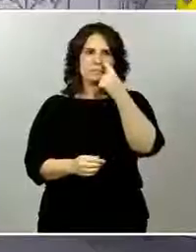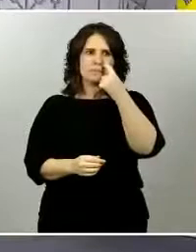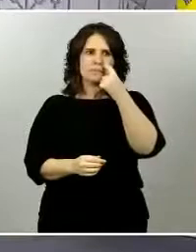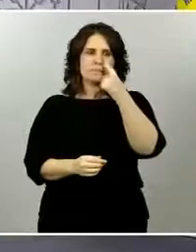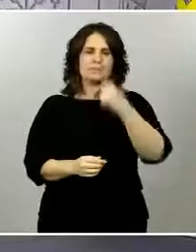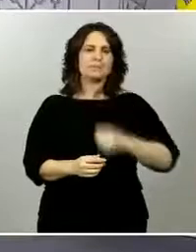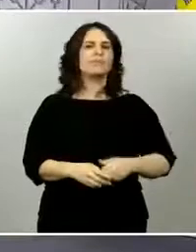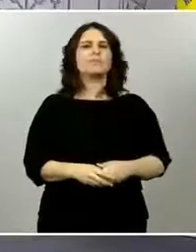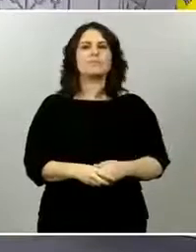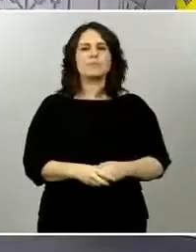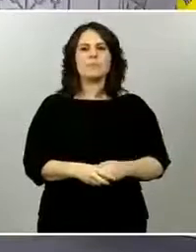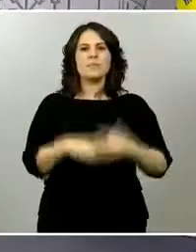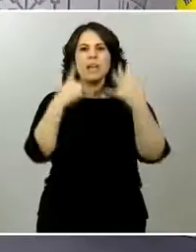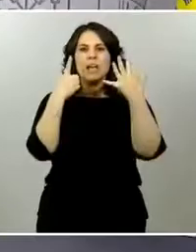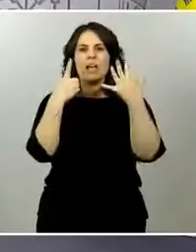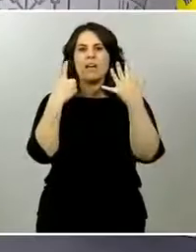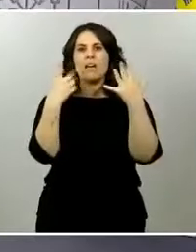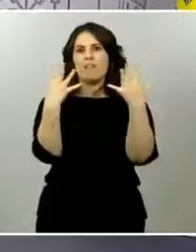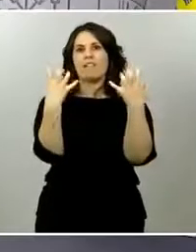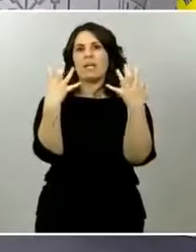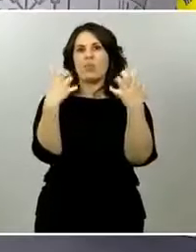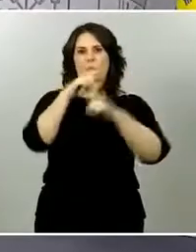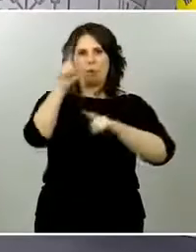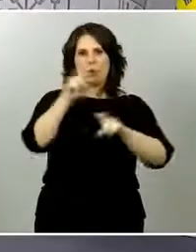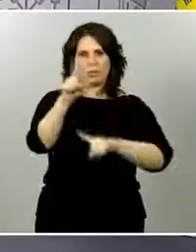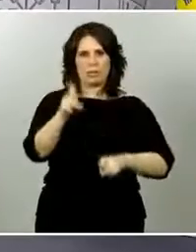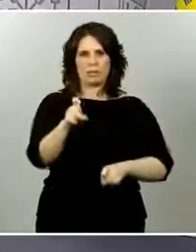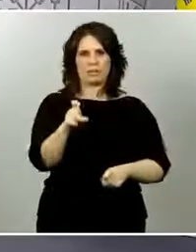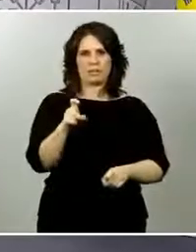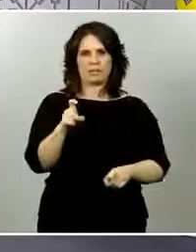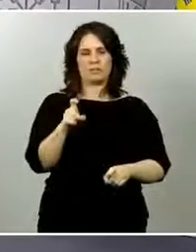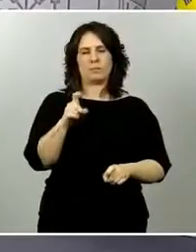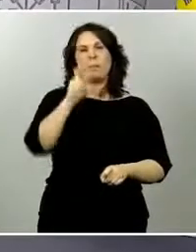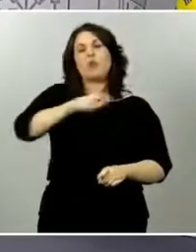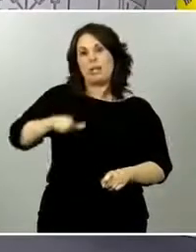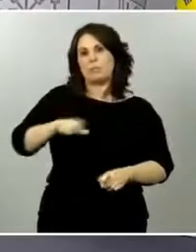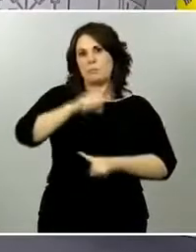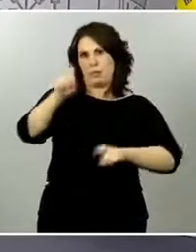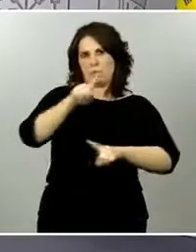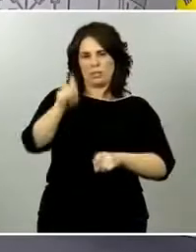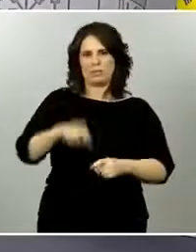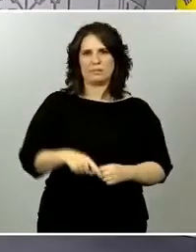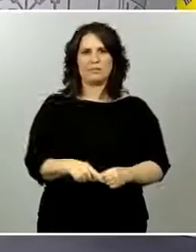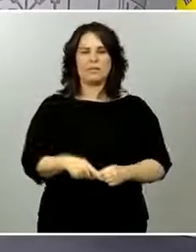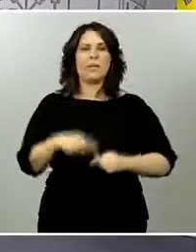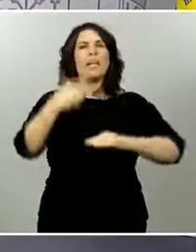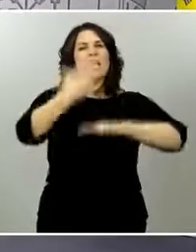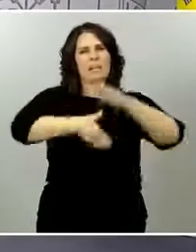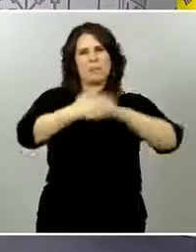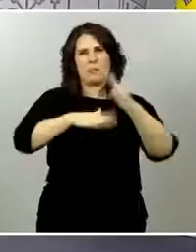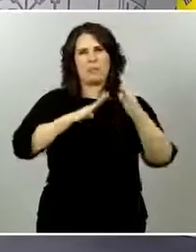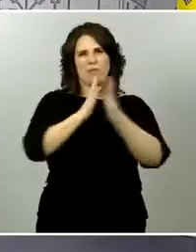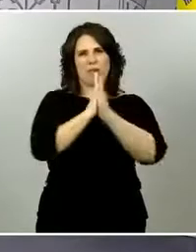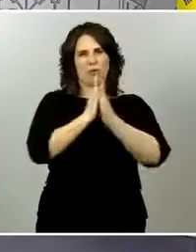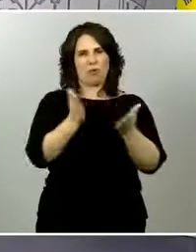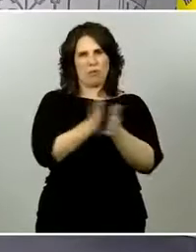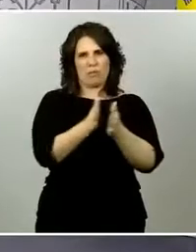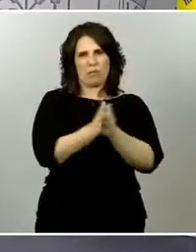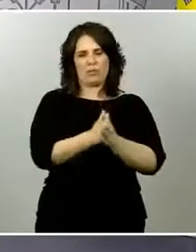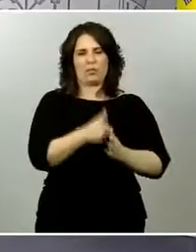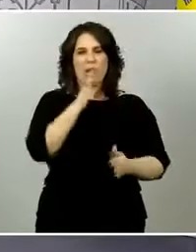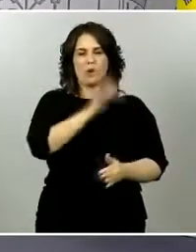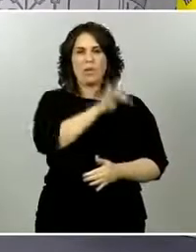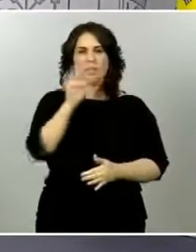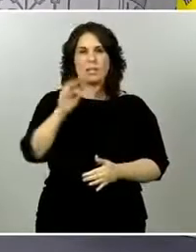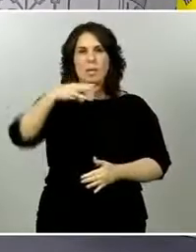a la evidencia de cómo va evolucionando las cosas, no vamos a dar fechas fijas ni a dar nada por seguro. Nueve turnos de palabra